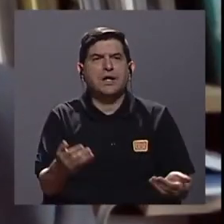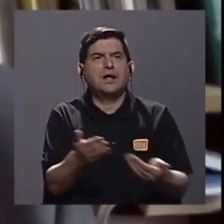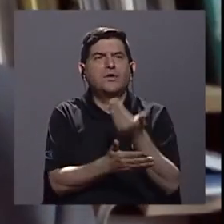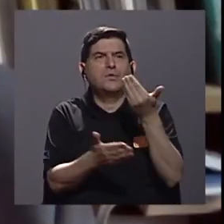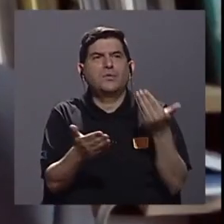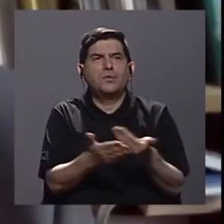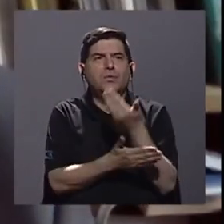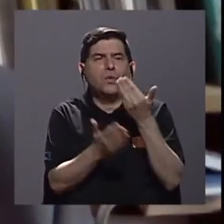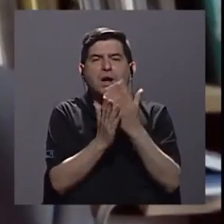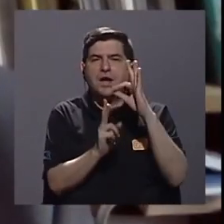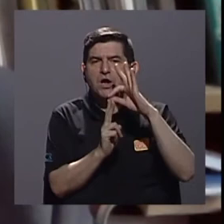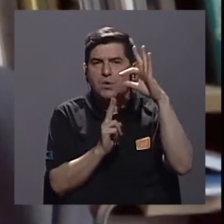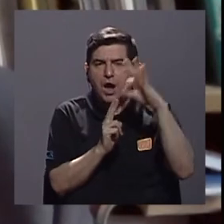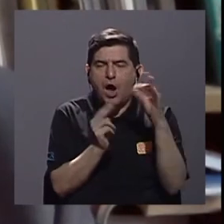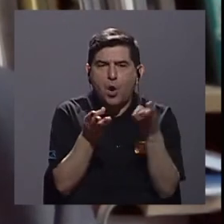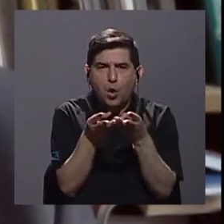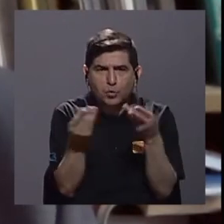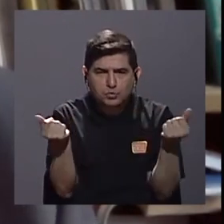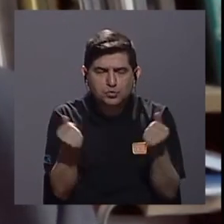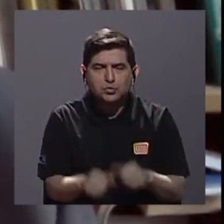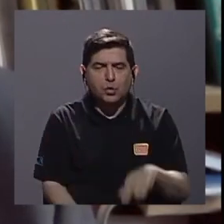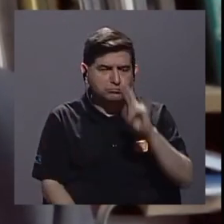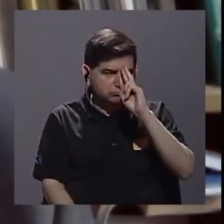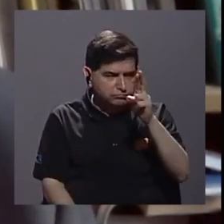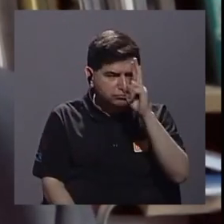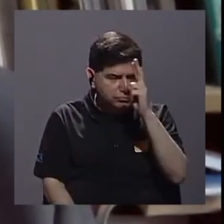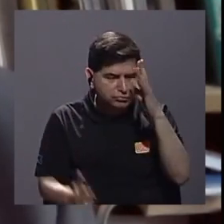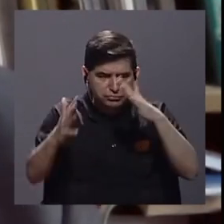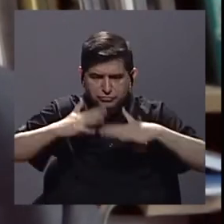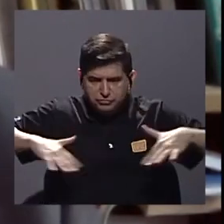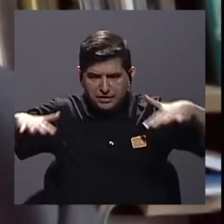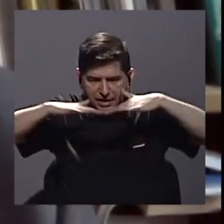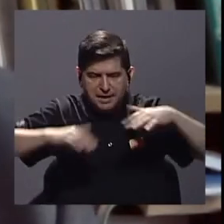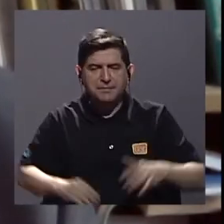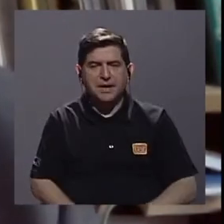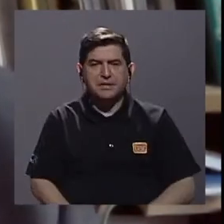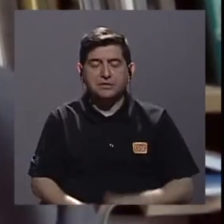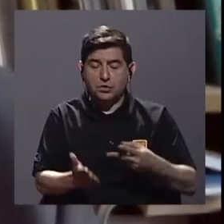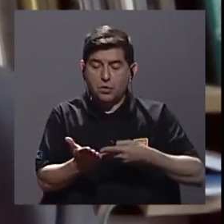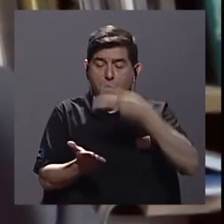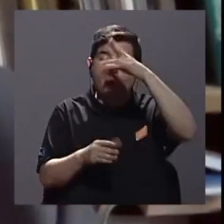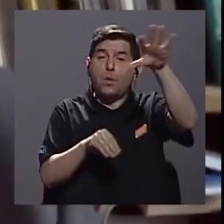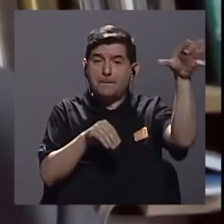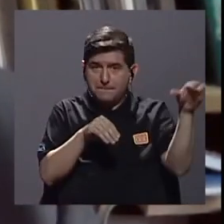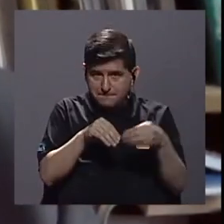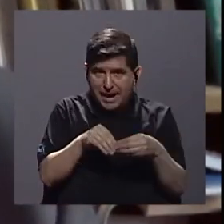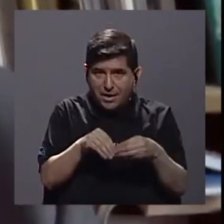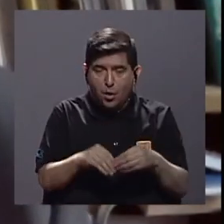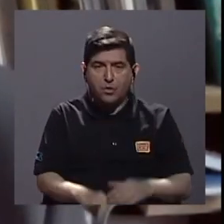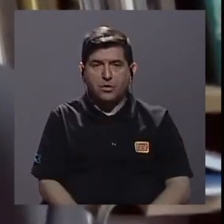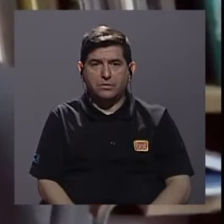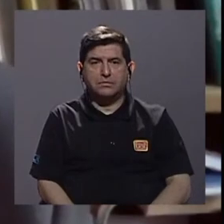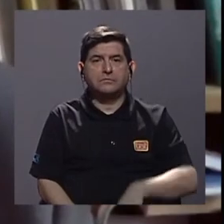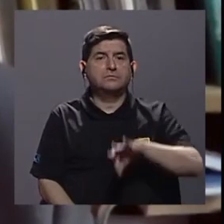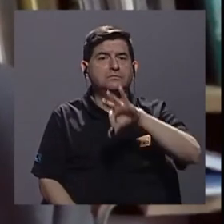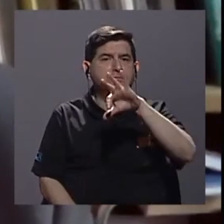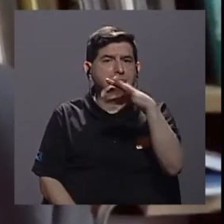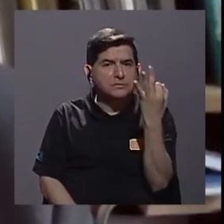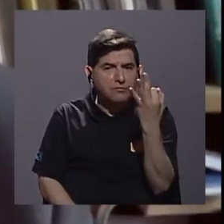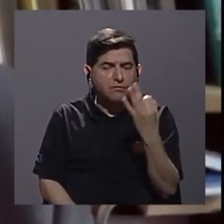opciones productivas más respetuosas con el ambiente, con más valor agregado, etc. De manera que